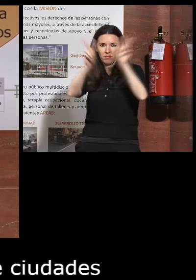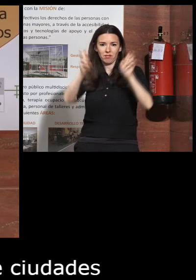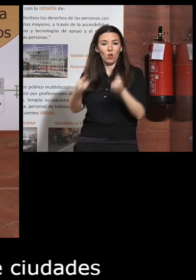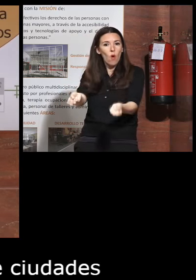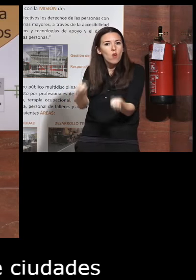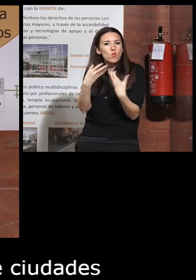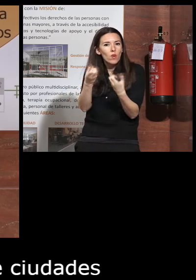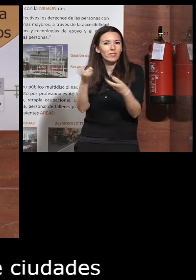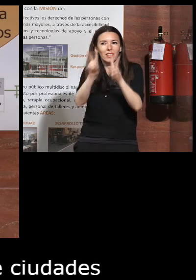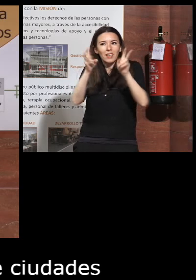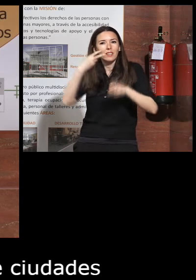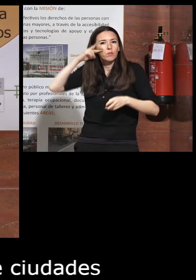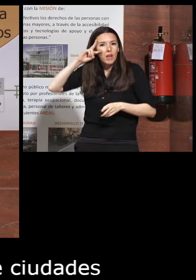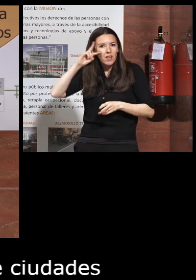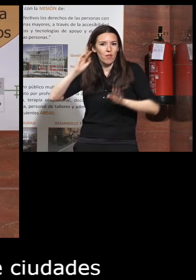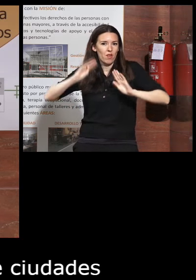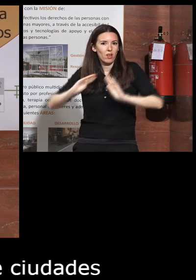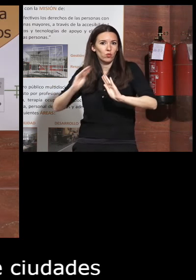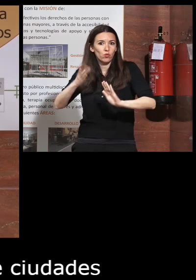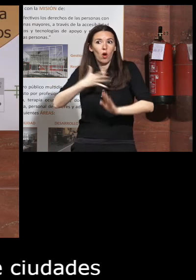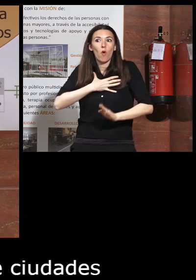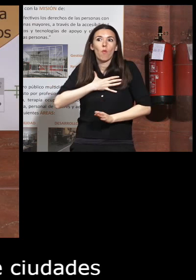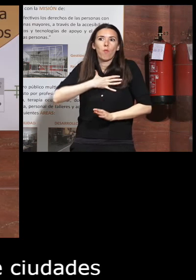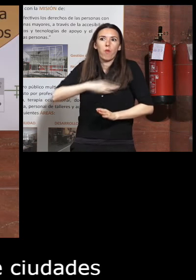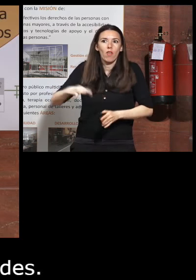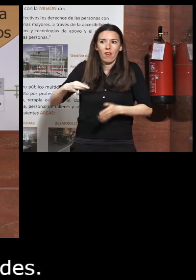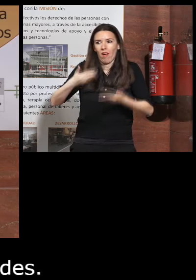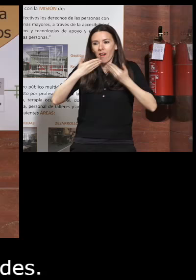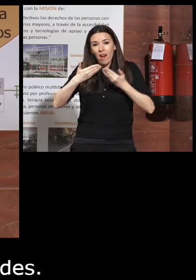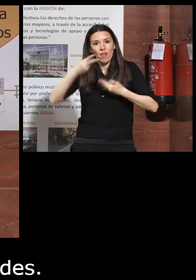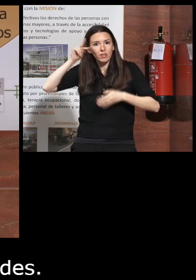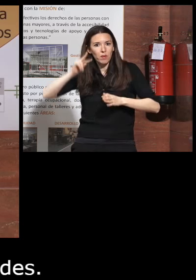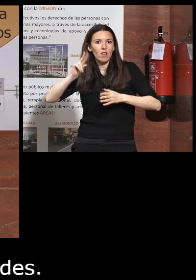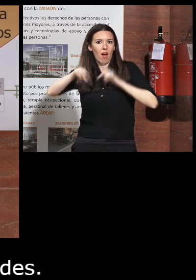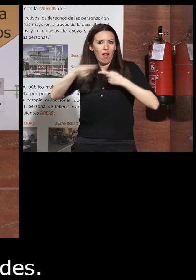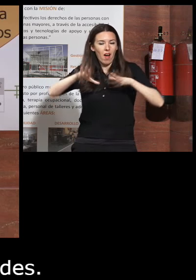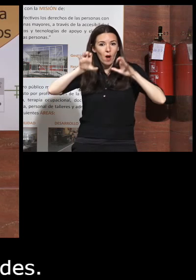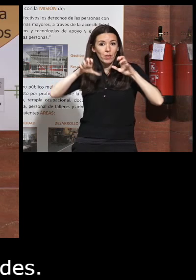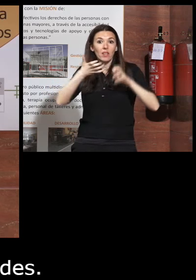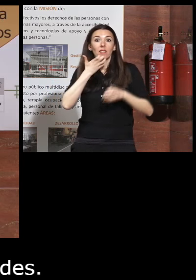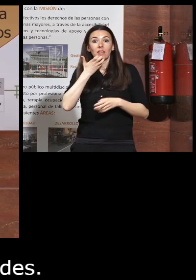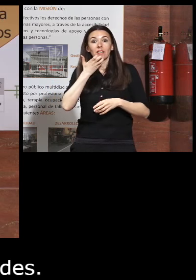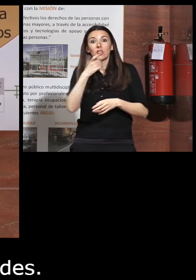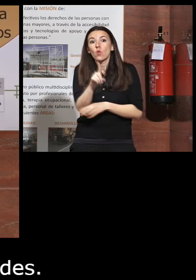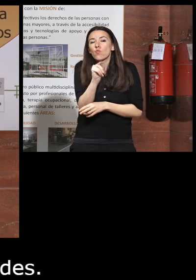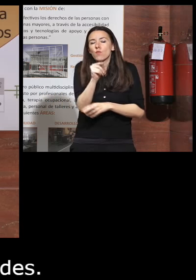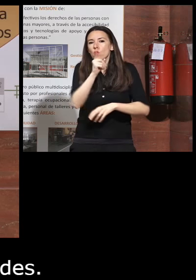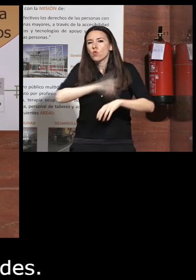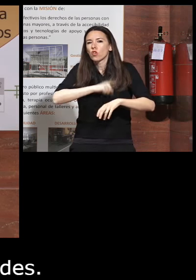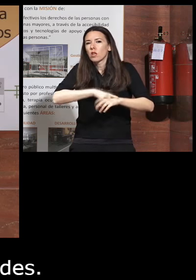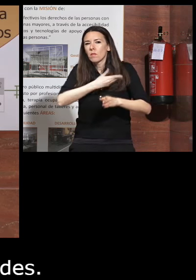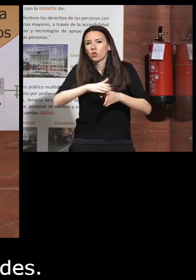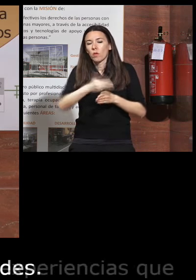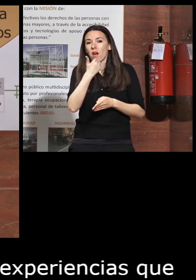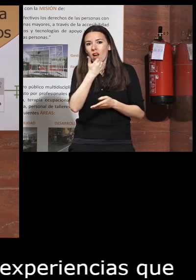cuente todas las experiencias que puedan permitirnos a todos aprender y luego si nos queda un minutillo de tiempo o